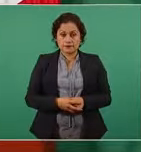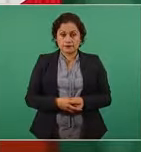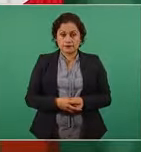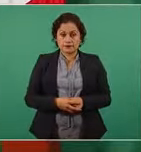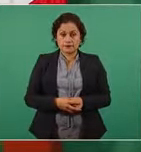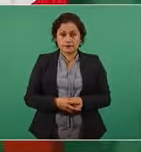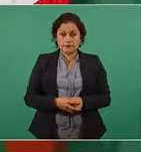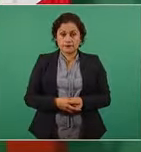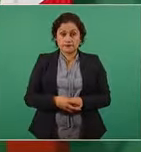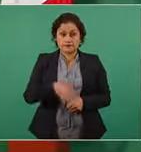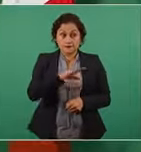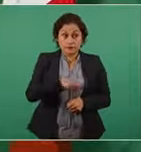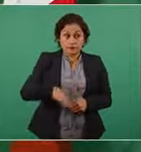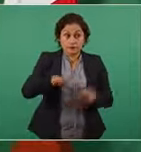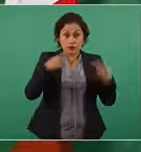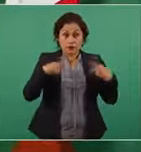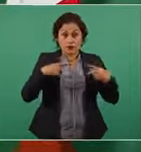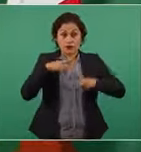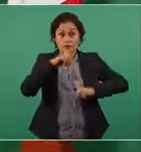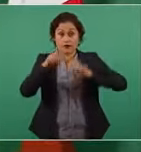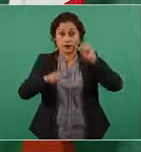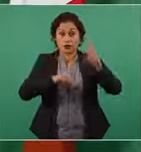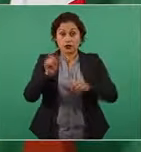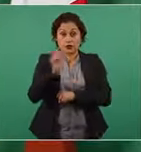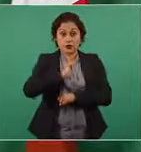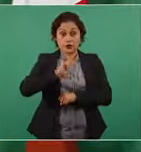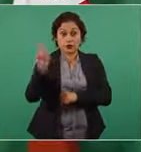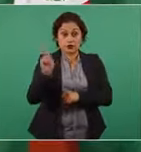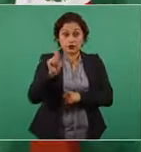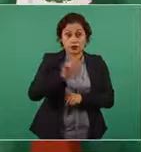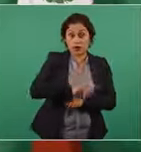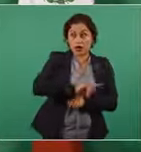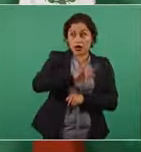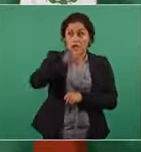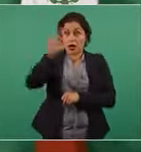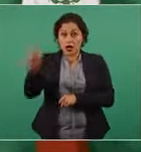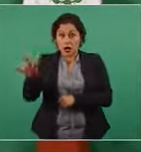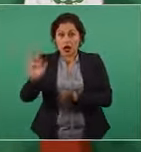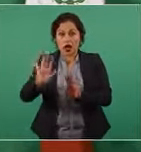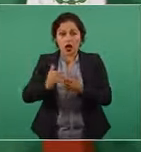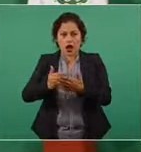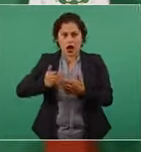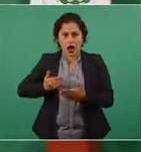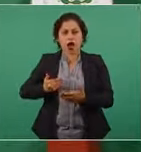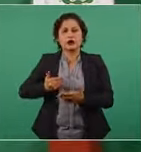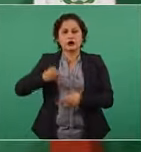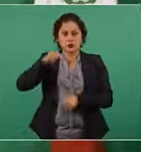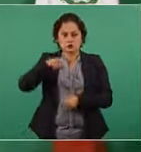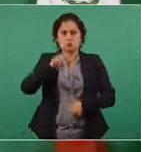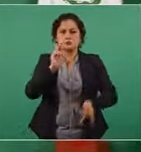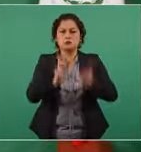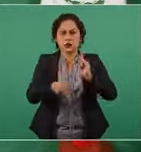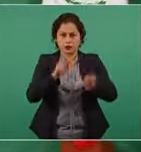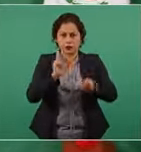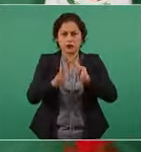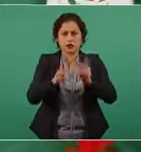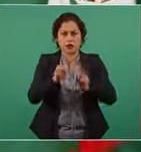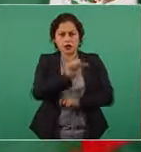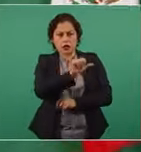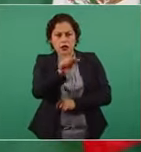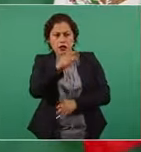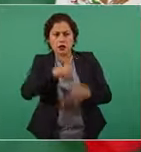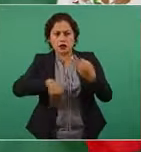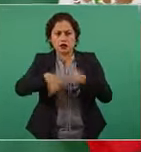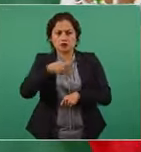vamos a hablar con ellos, con todos. Yo me voy a